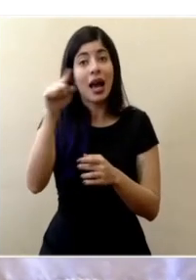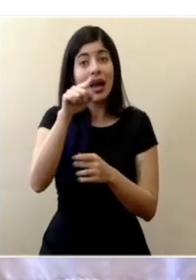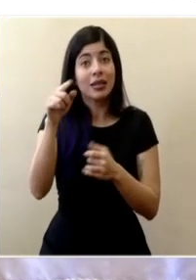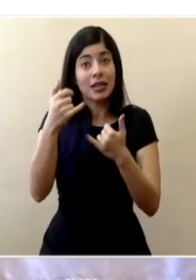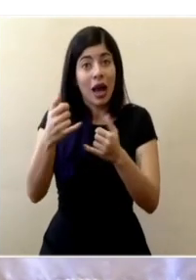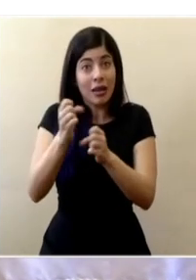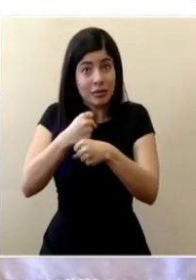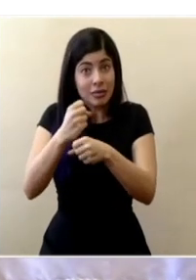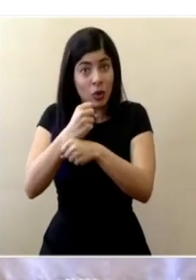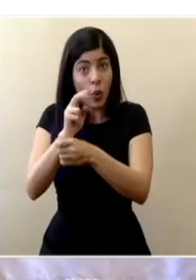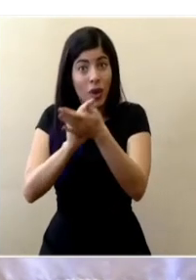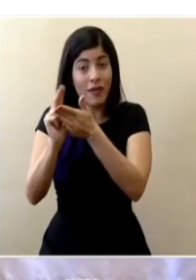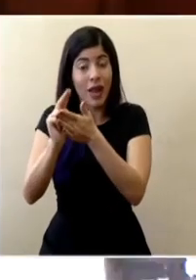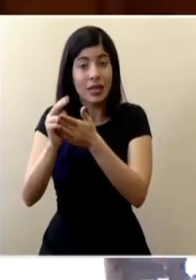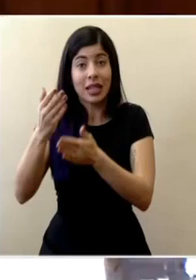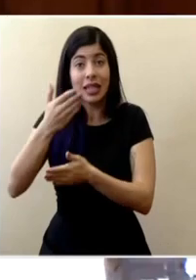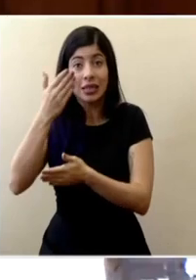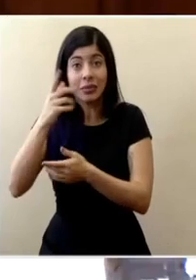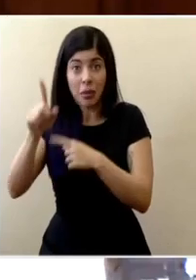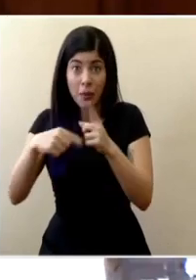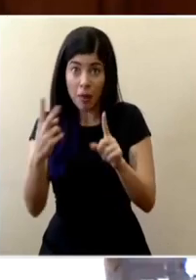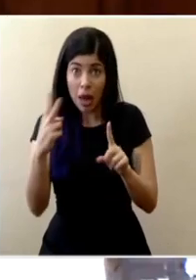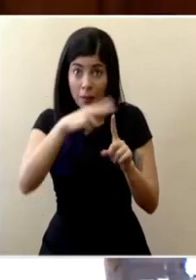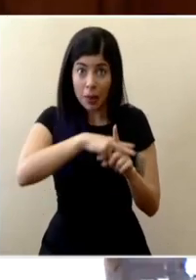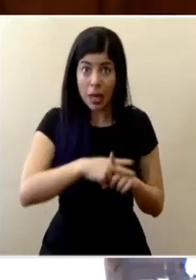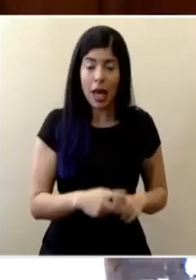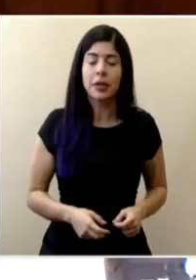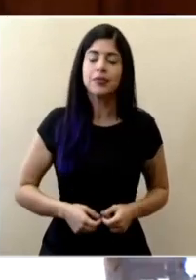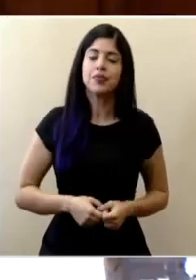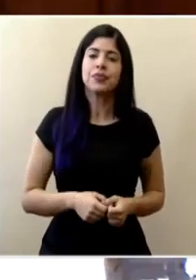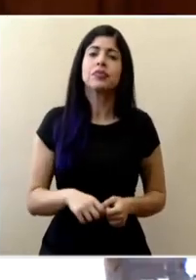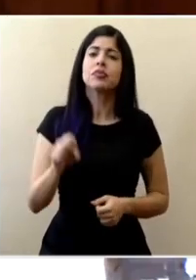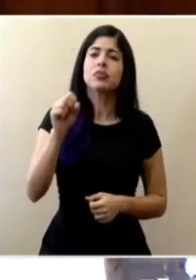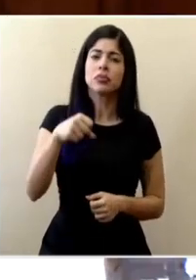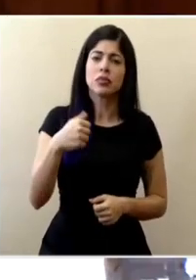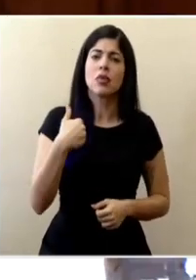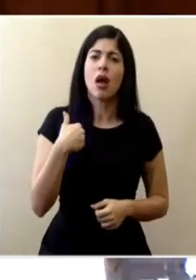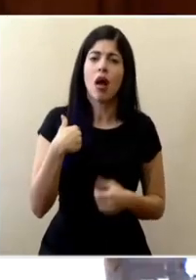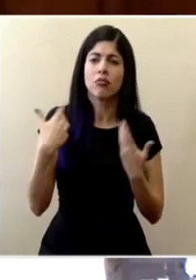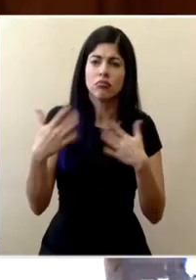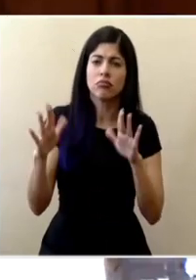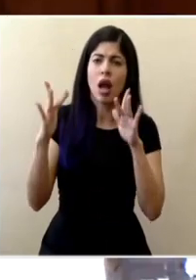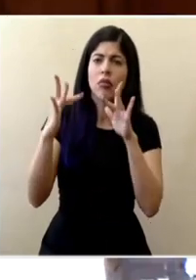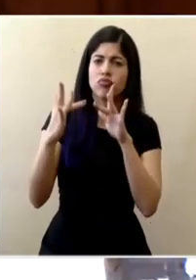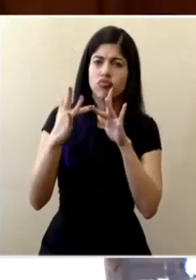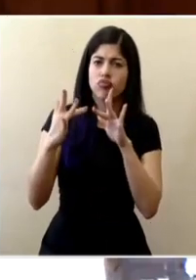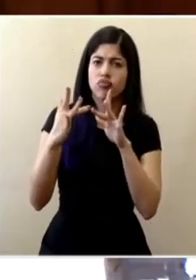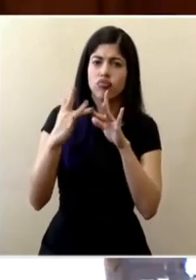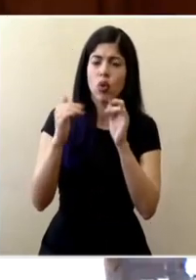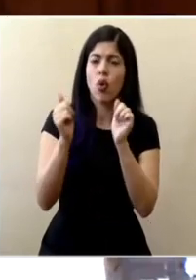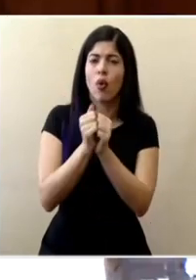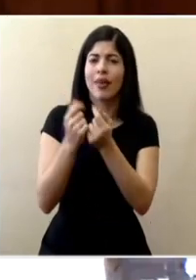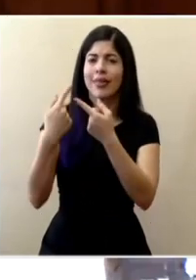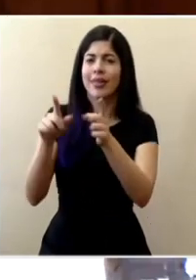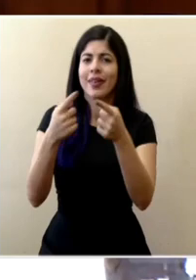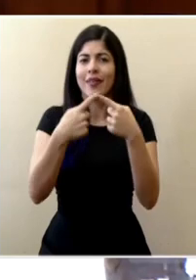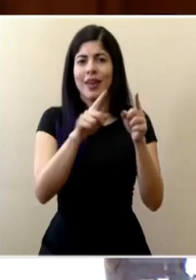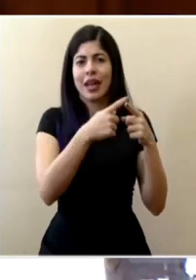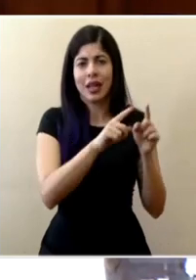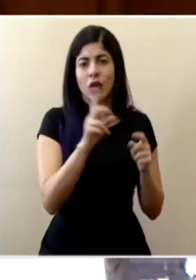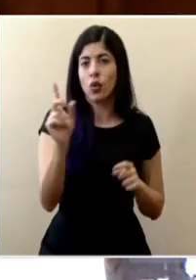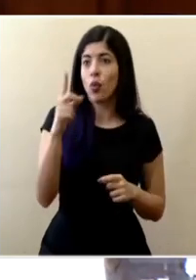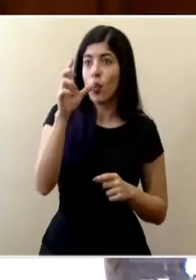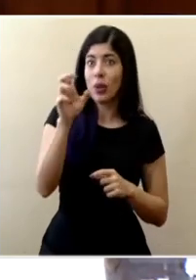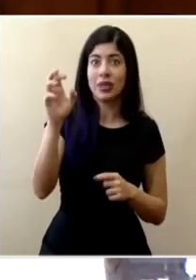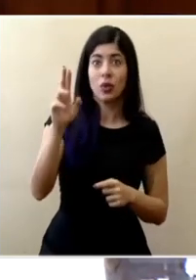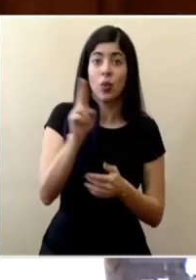están siendo creados por estas universidades? si hay este acercamiento con con diferentes entes no solo